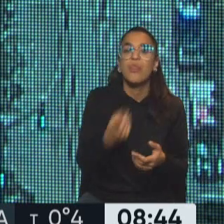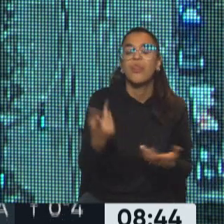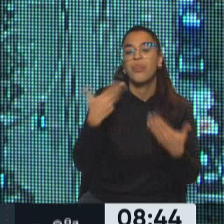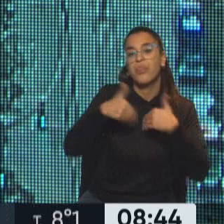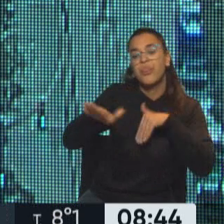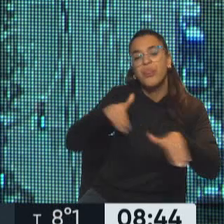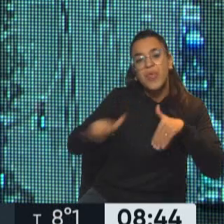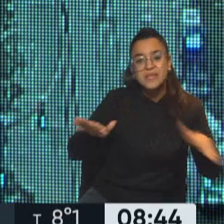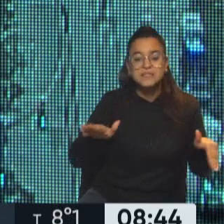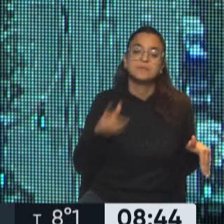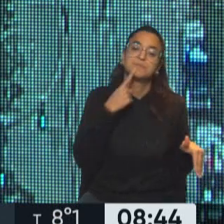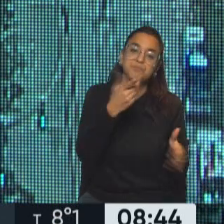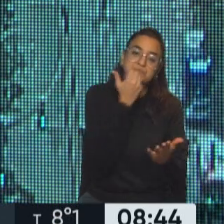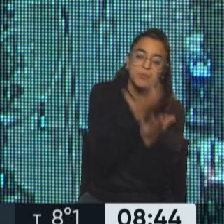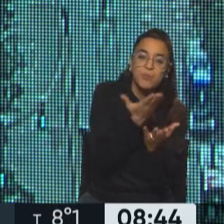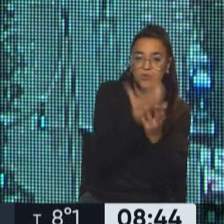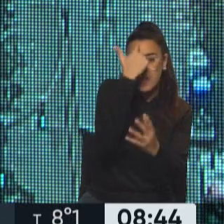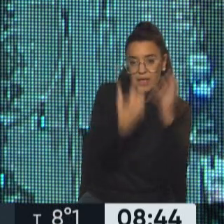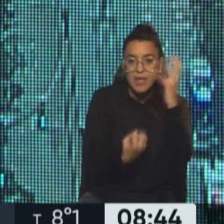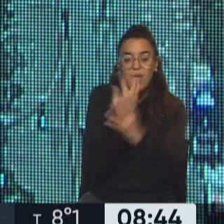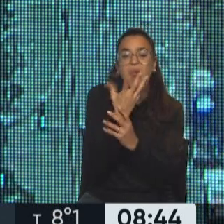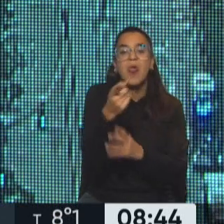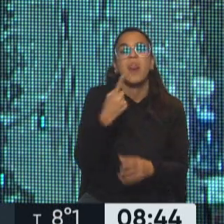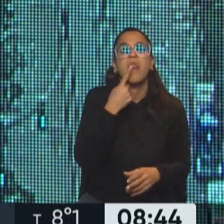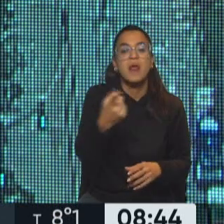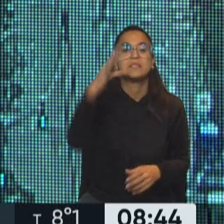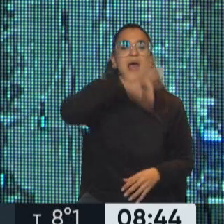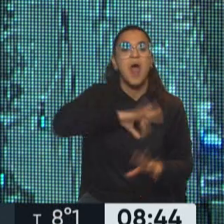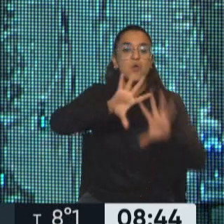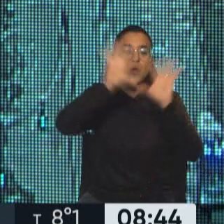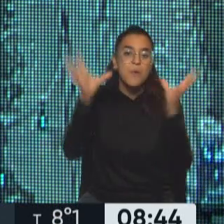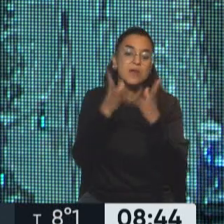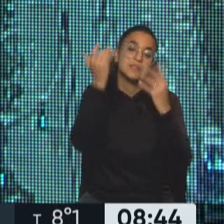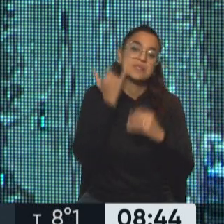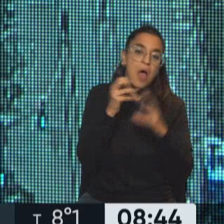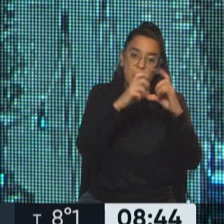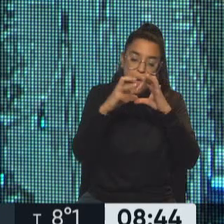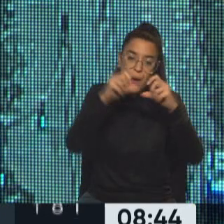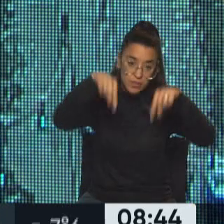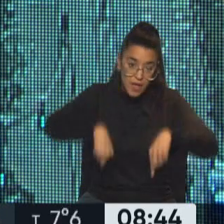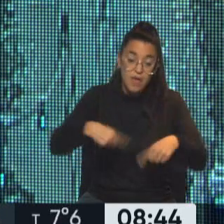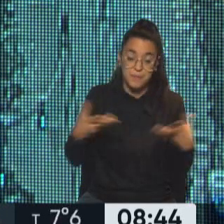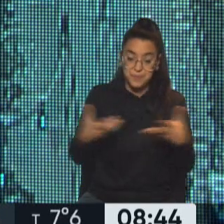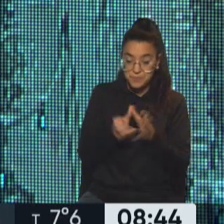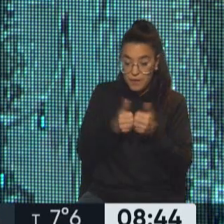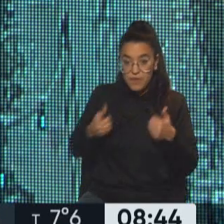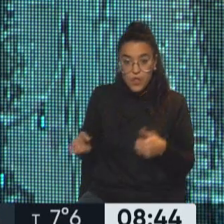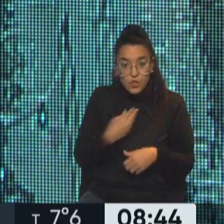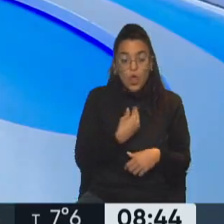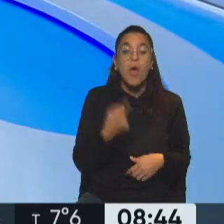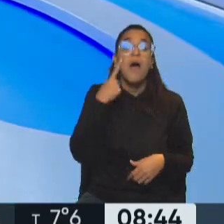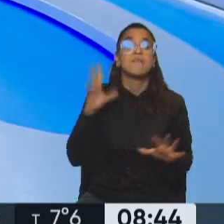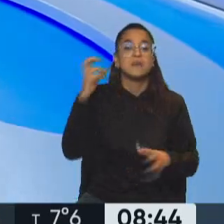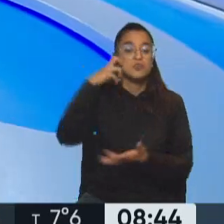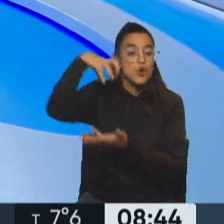Dijo sobre la propuesta de crear entonces este salario universal que ya se está debatiendo adentro del Frente de Todos, pero hay que ver qué pasa en el